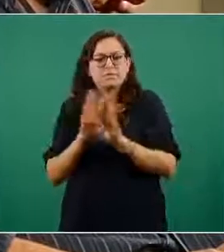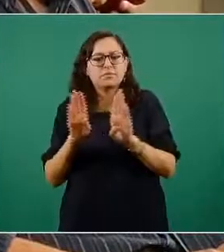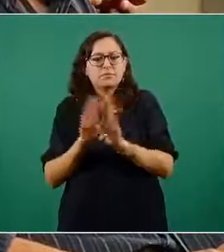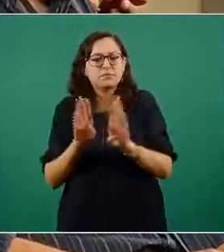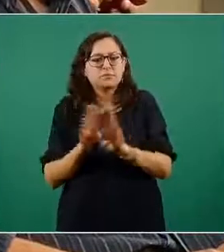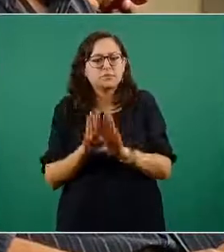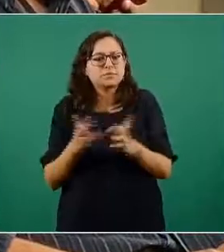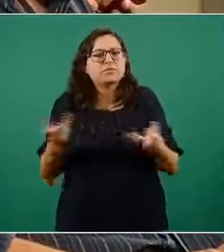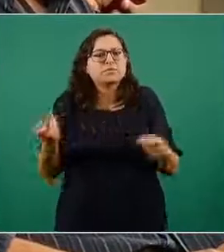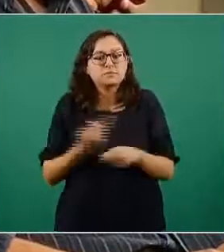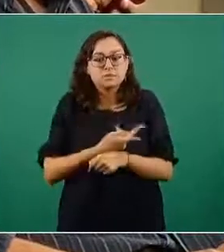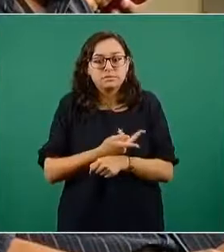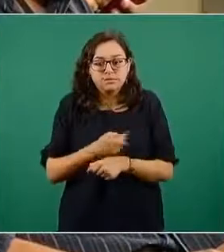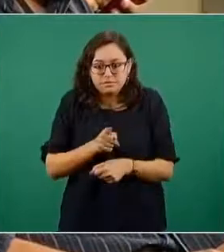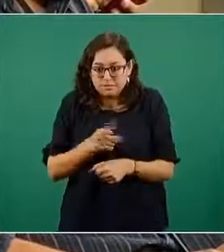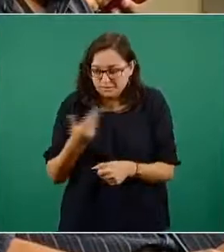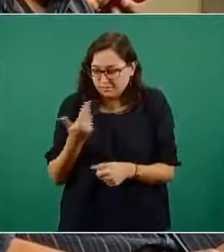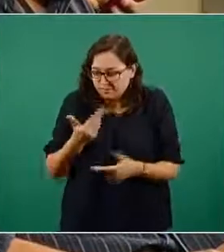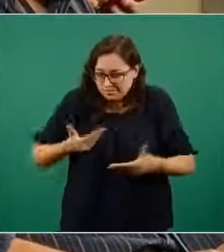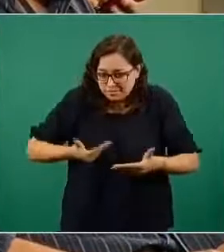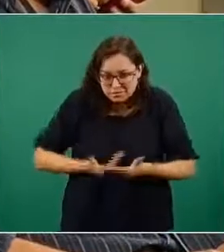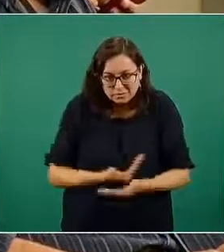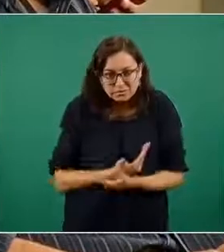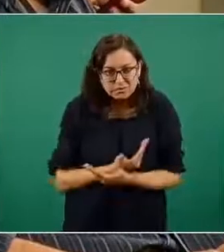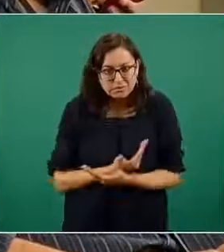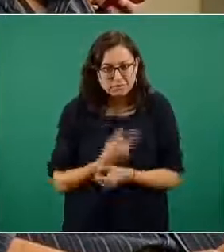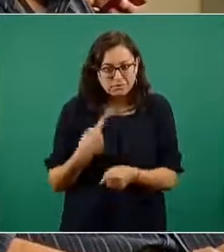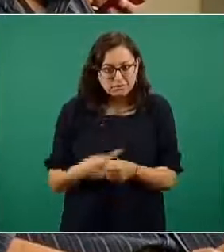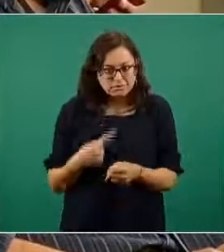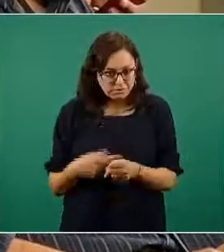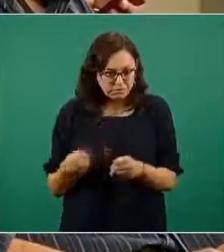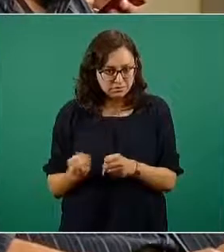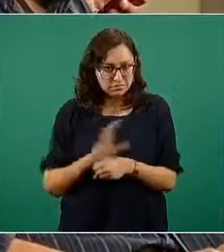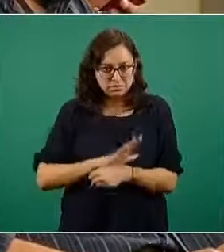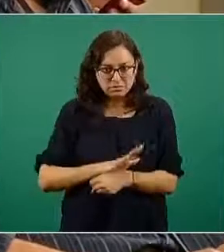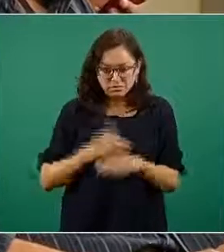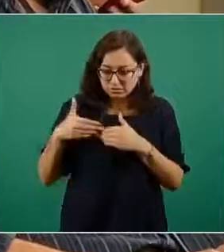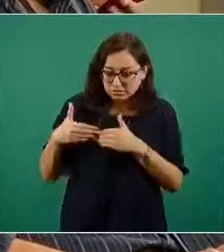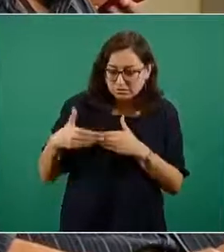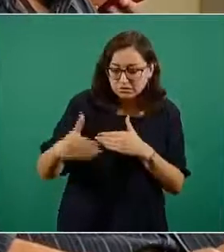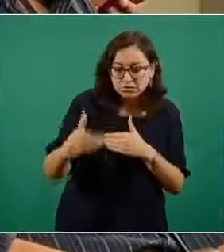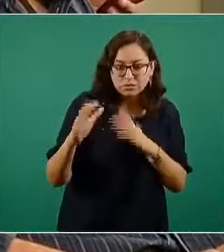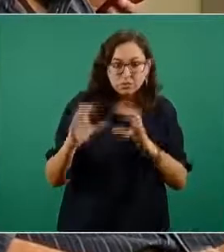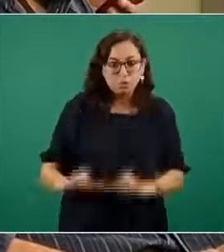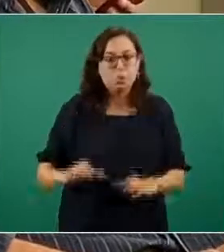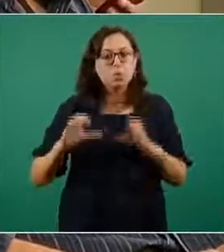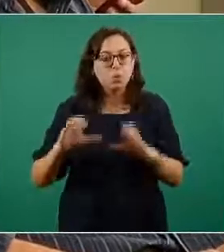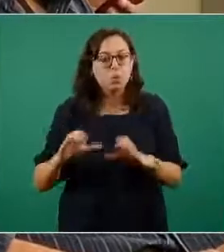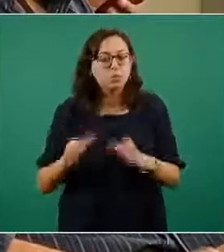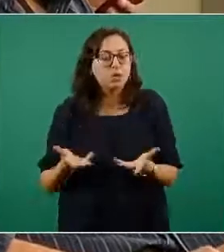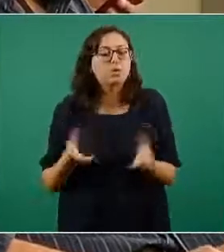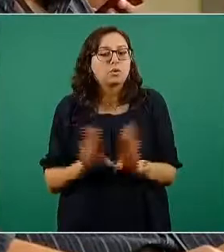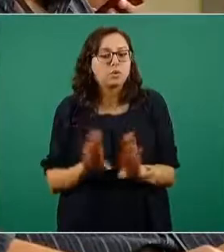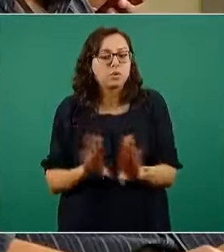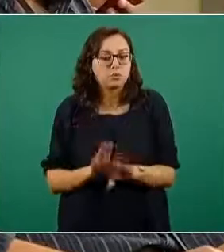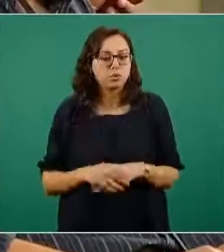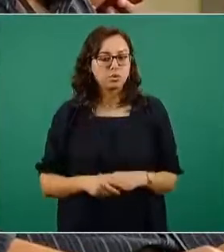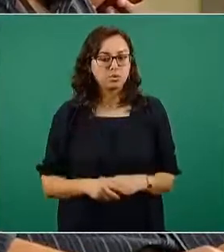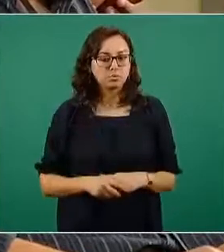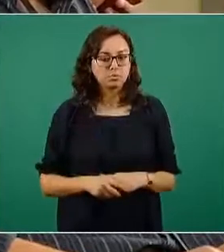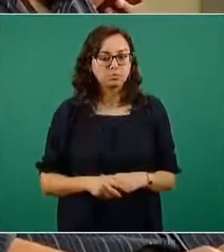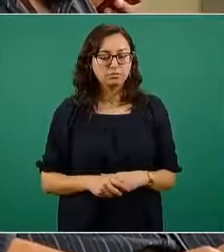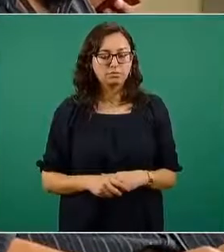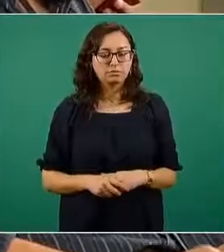son sus primeros días de vida y qué cuidados deberán tener durante los días que van que tienen que son